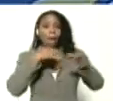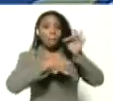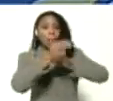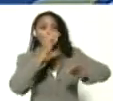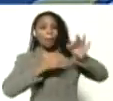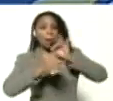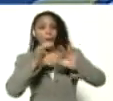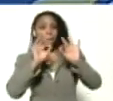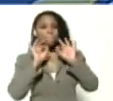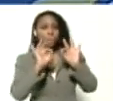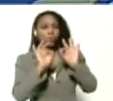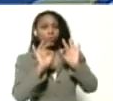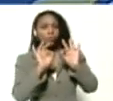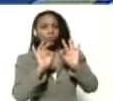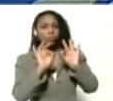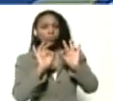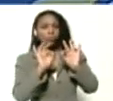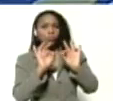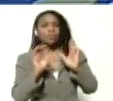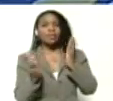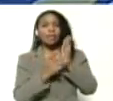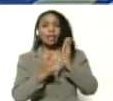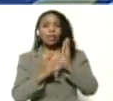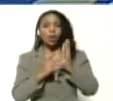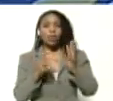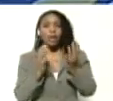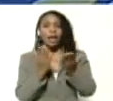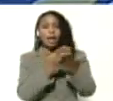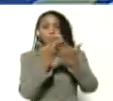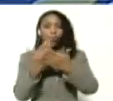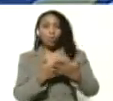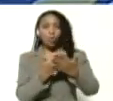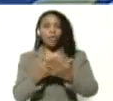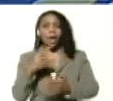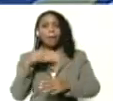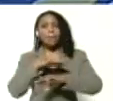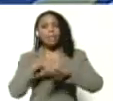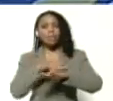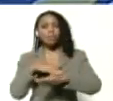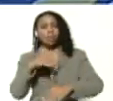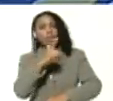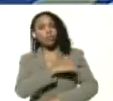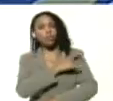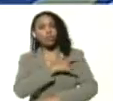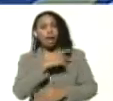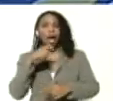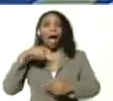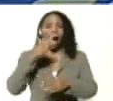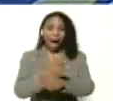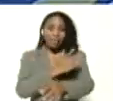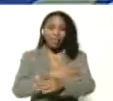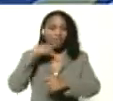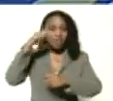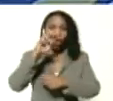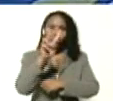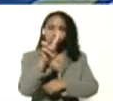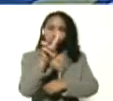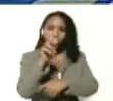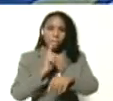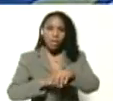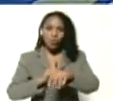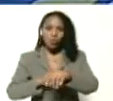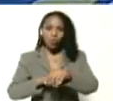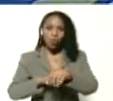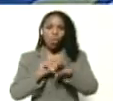técnicos, académicos, del ministro César Trompi, pero antes vamos a ver este video, dos minutos, diez segundos,